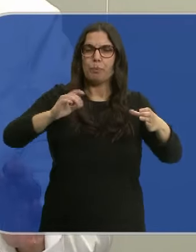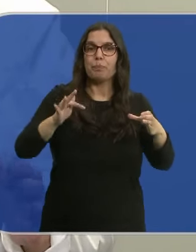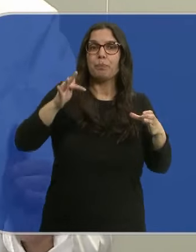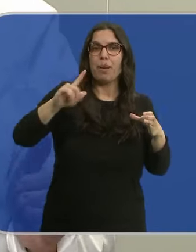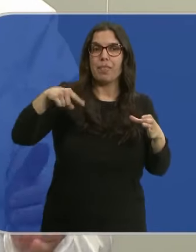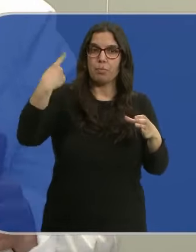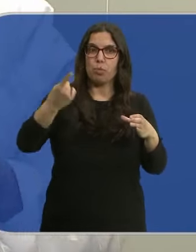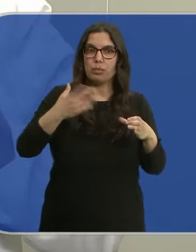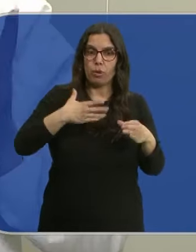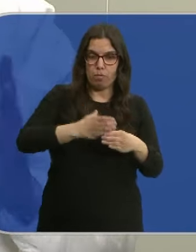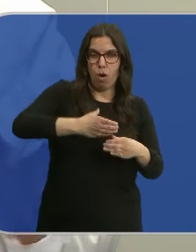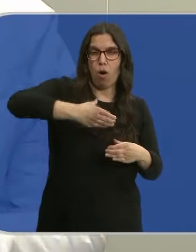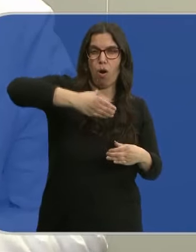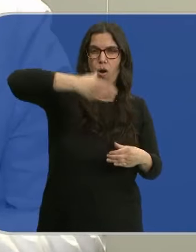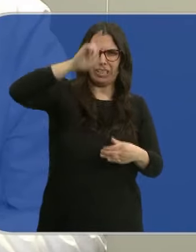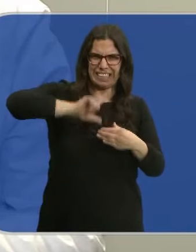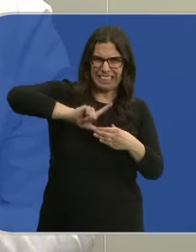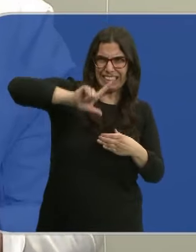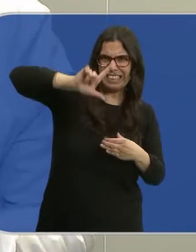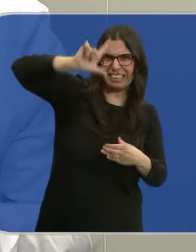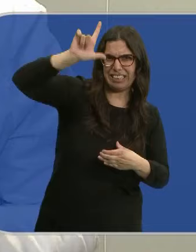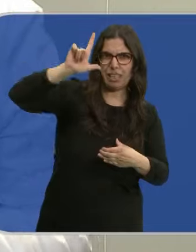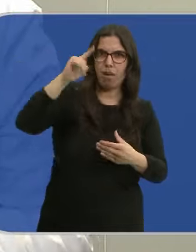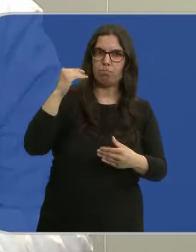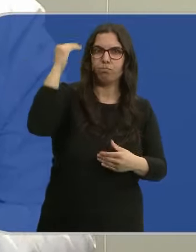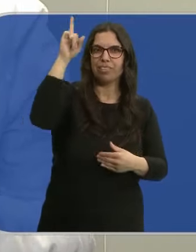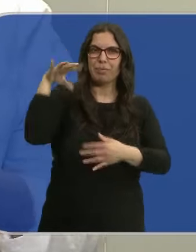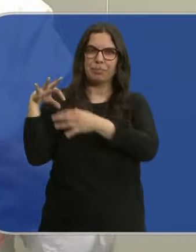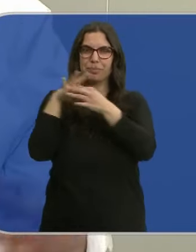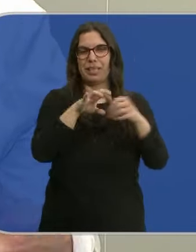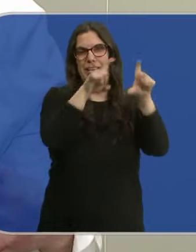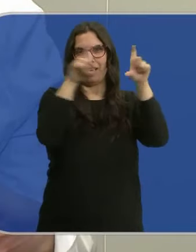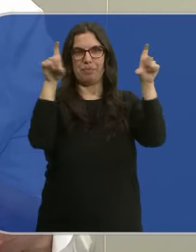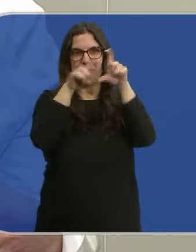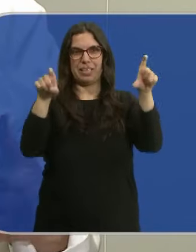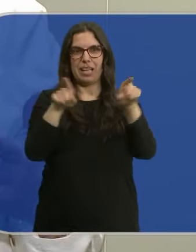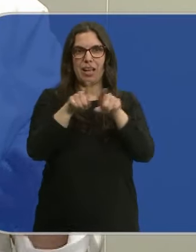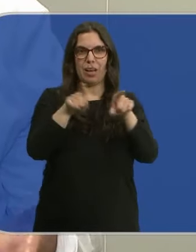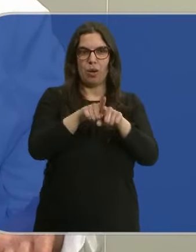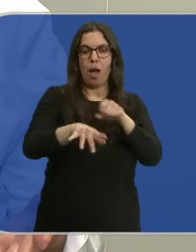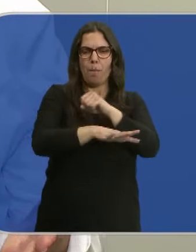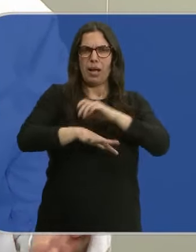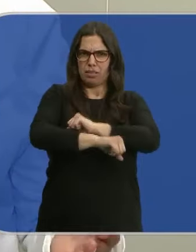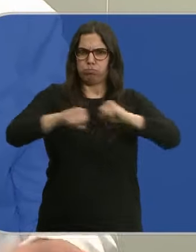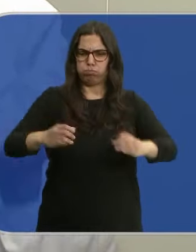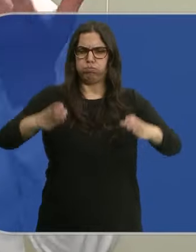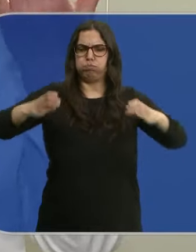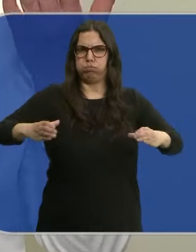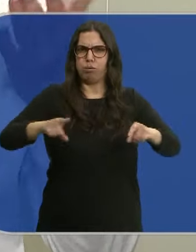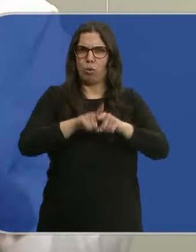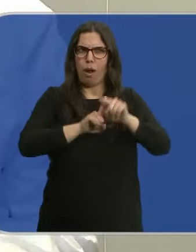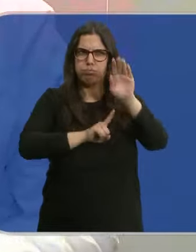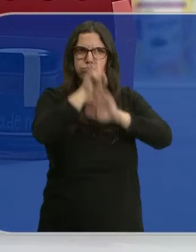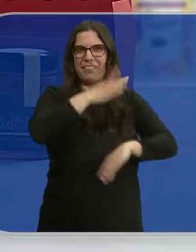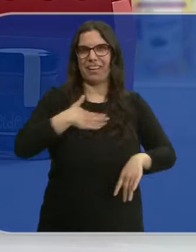mucha altura. Entonces, también similitud con la empresa, que parta de tener una base muy ancha y que